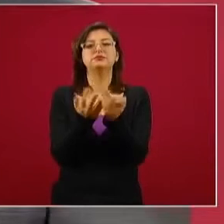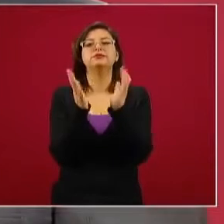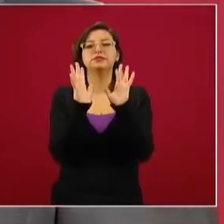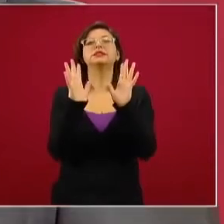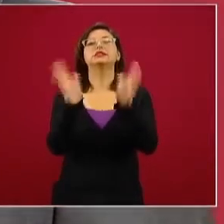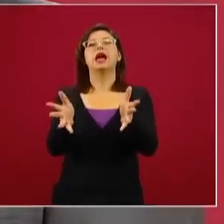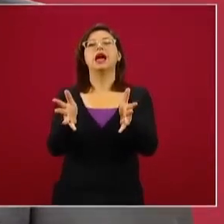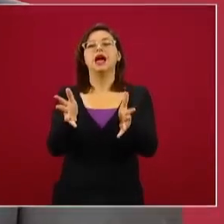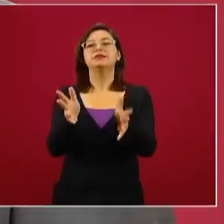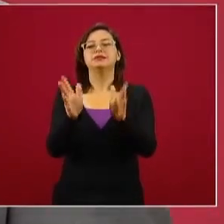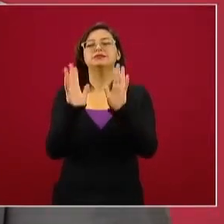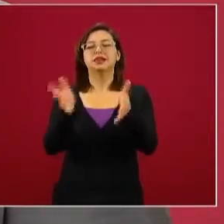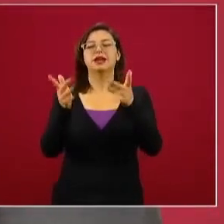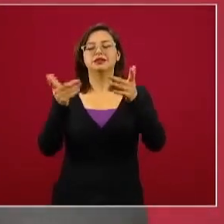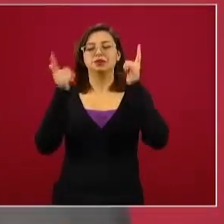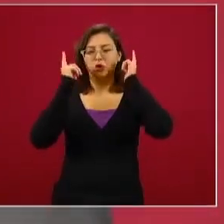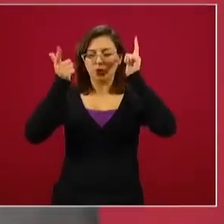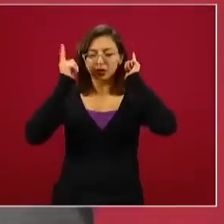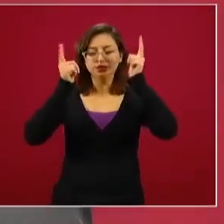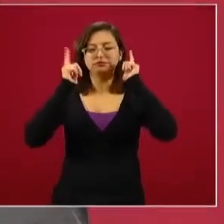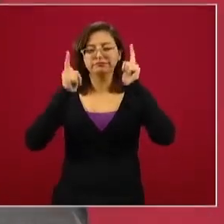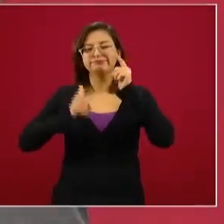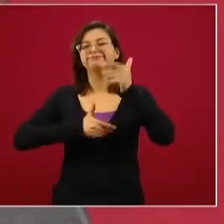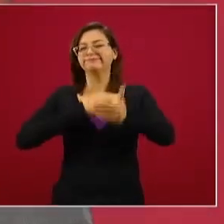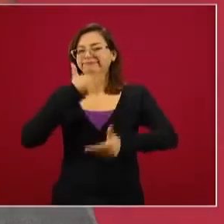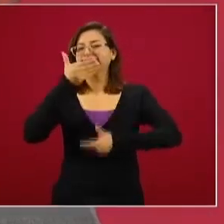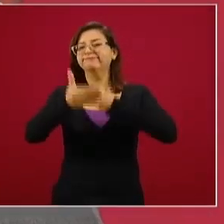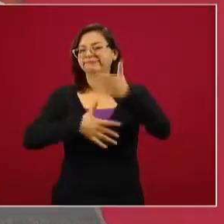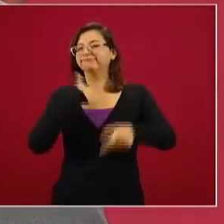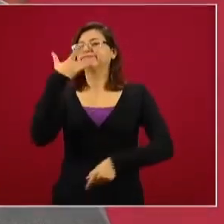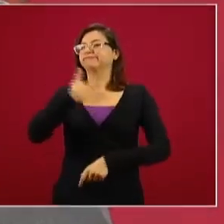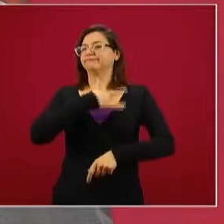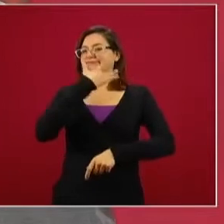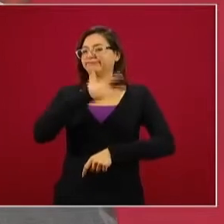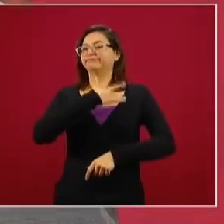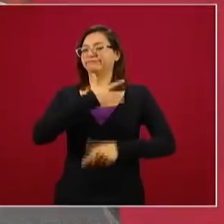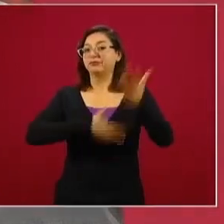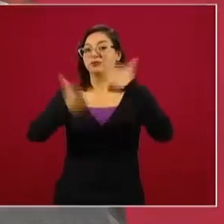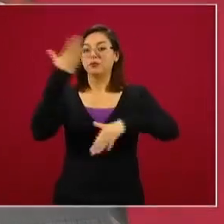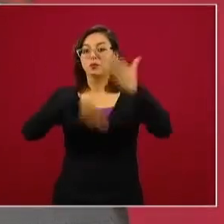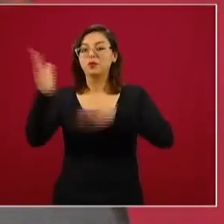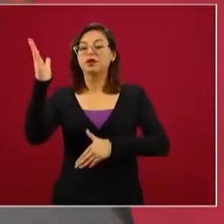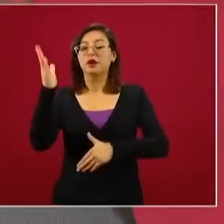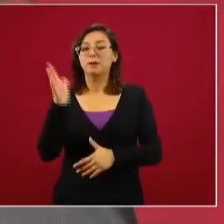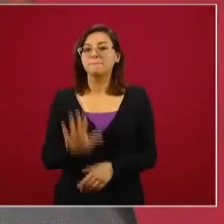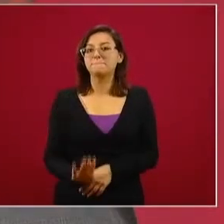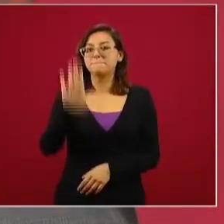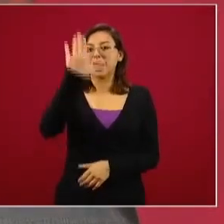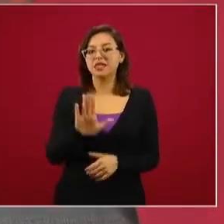que indica que vamos a salir del túnel en que